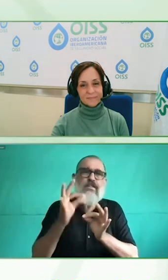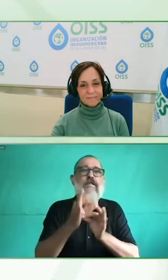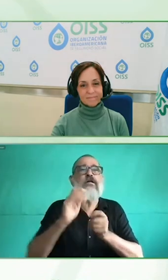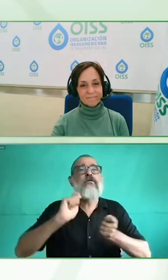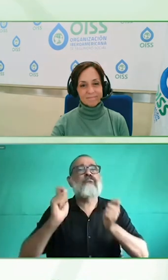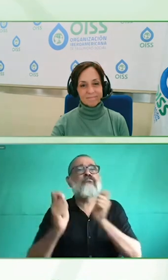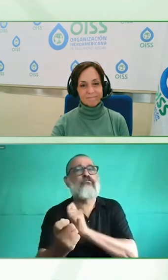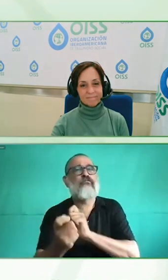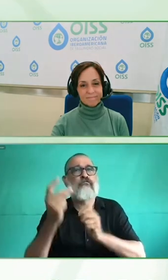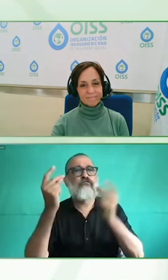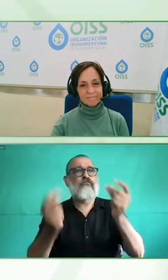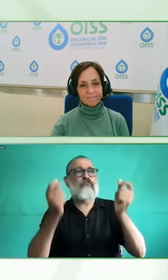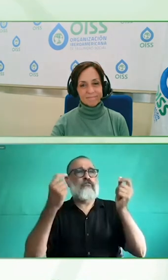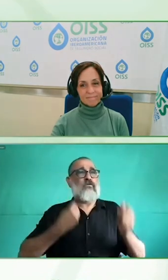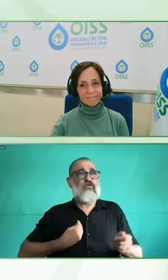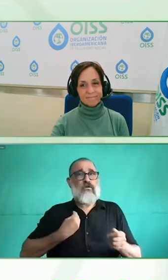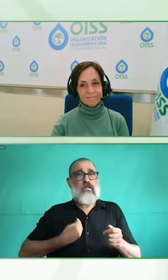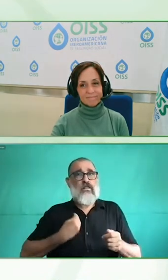Excelente César Gabriel